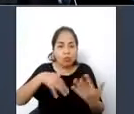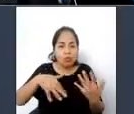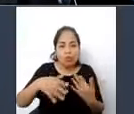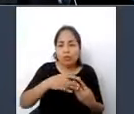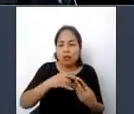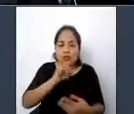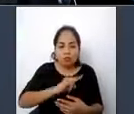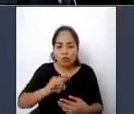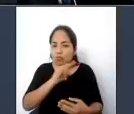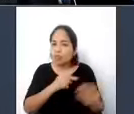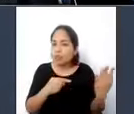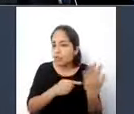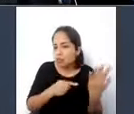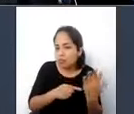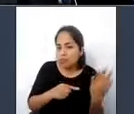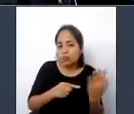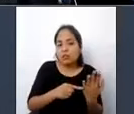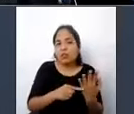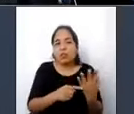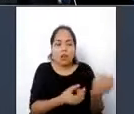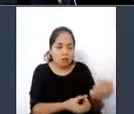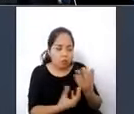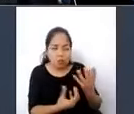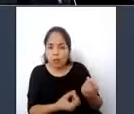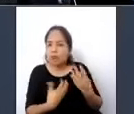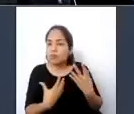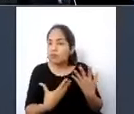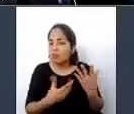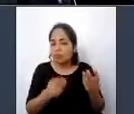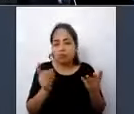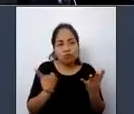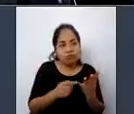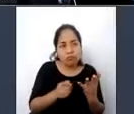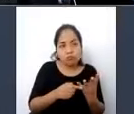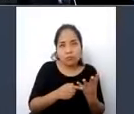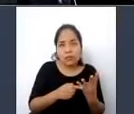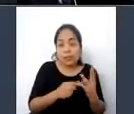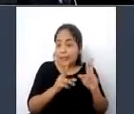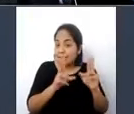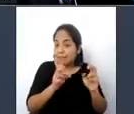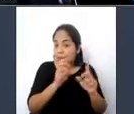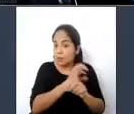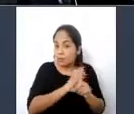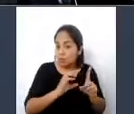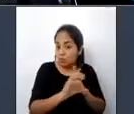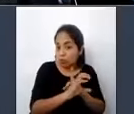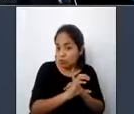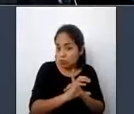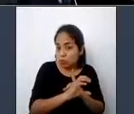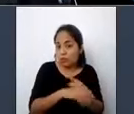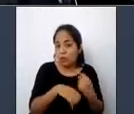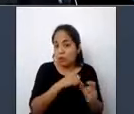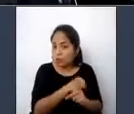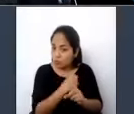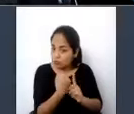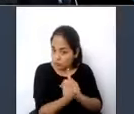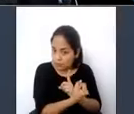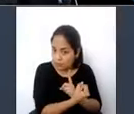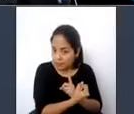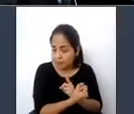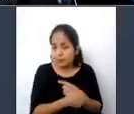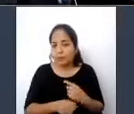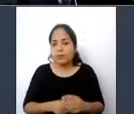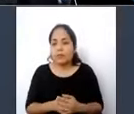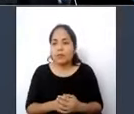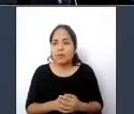comunicación y la información, y los vinculados al ámbito cultural y social, es decir, cubren todas las actividades